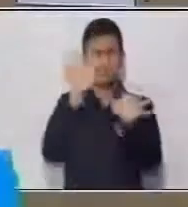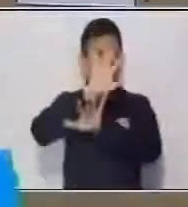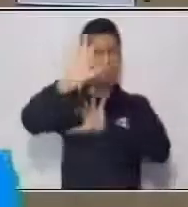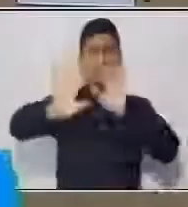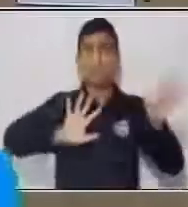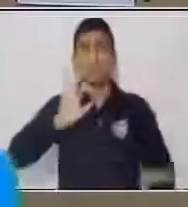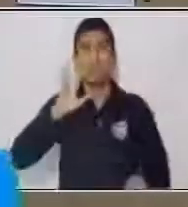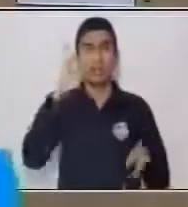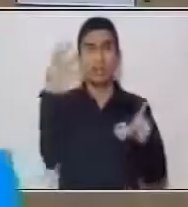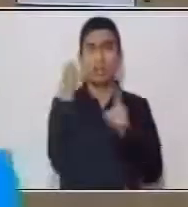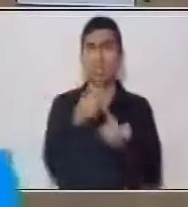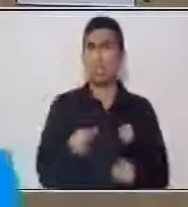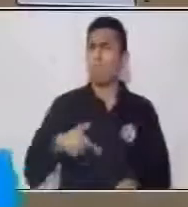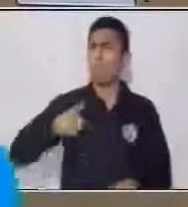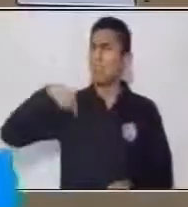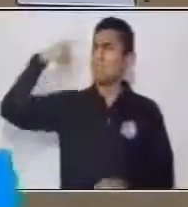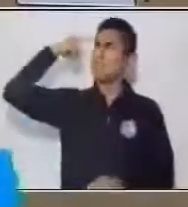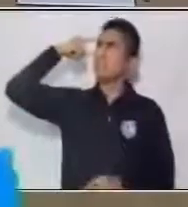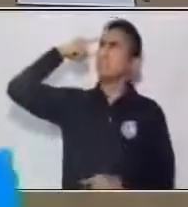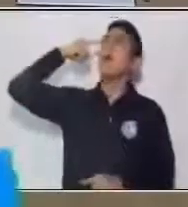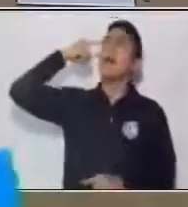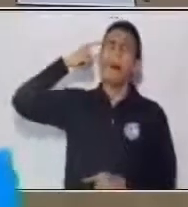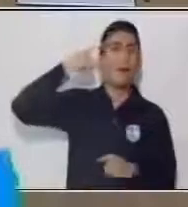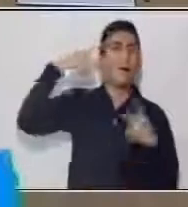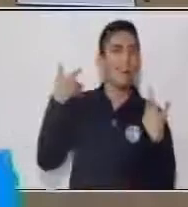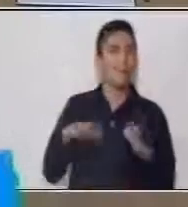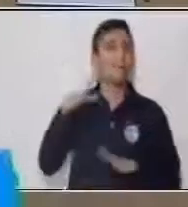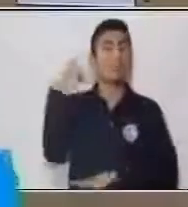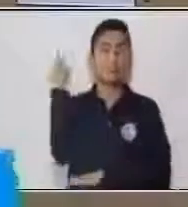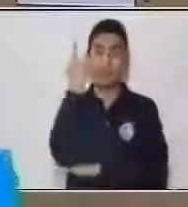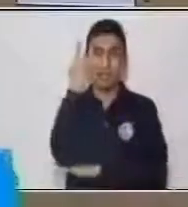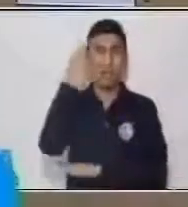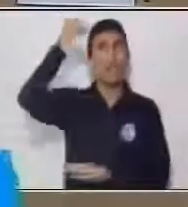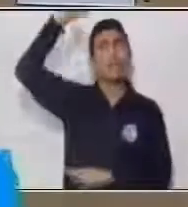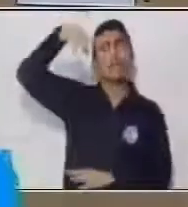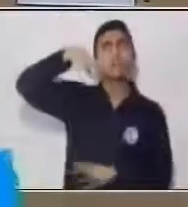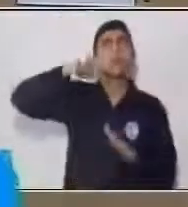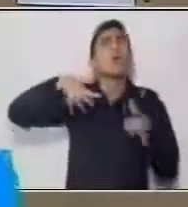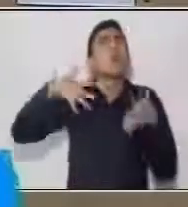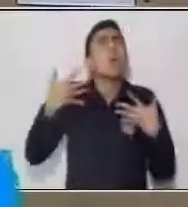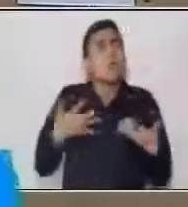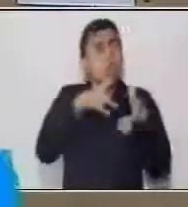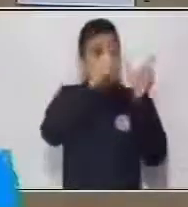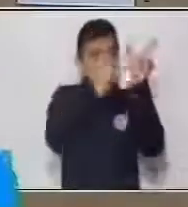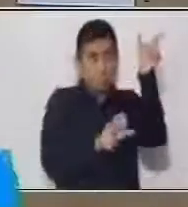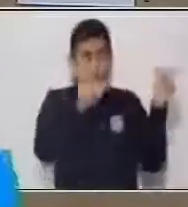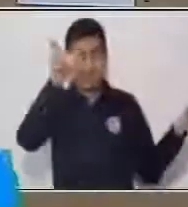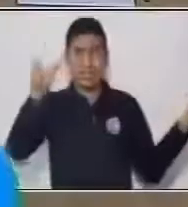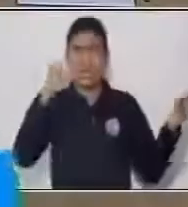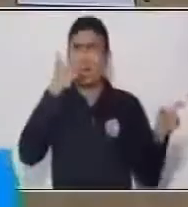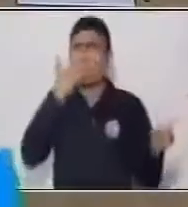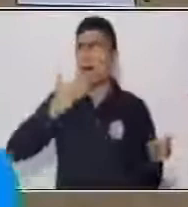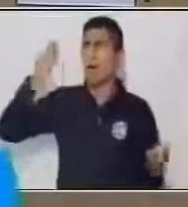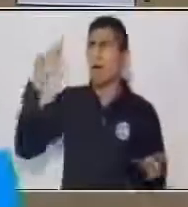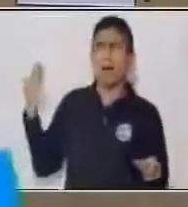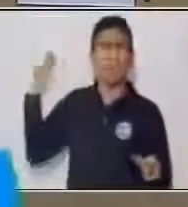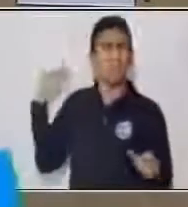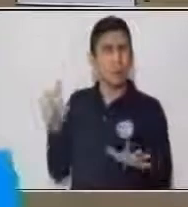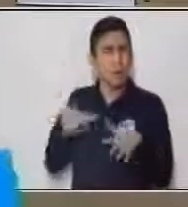entonces cuando empecé a pensar en la importancia de la luz y en cómo vivían los humanos hace miles de años.